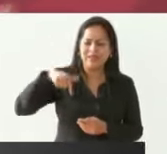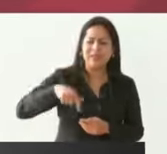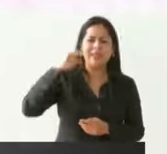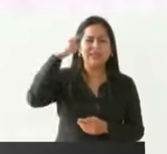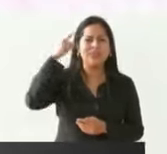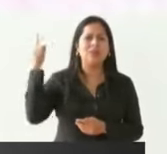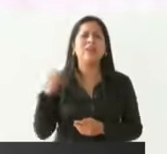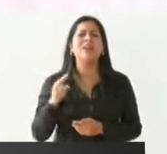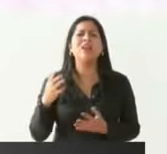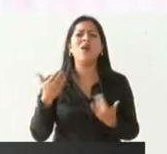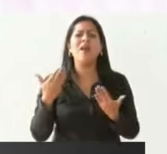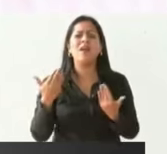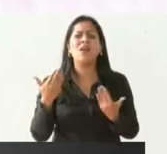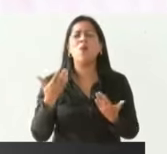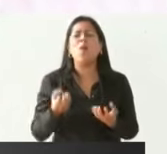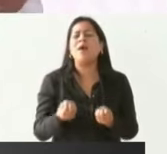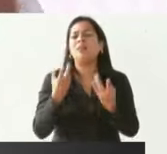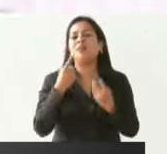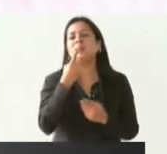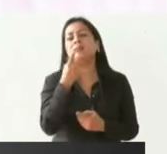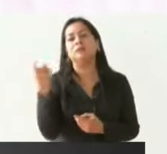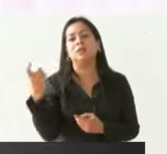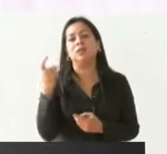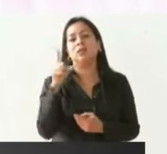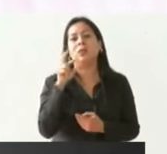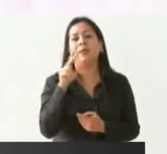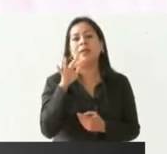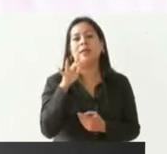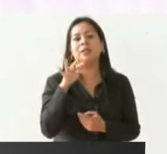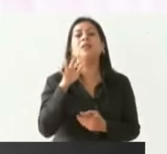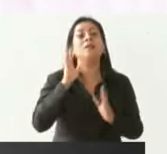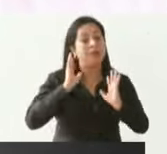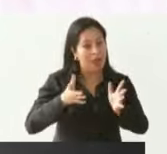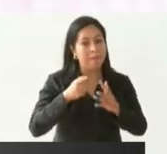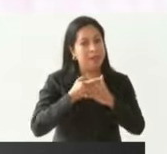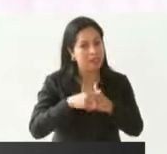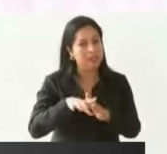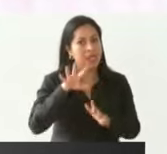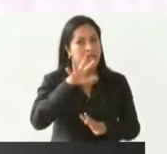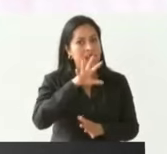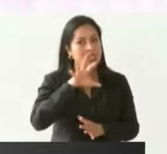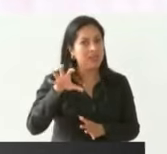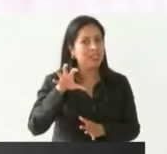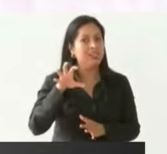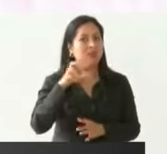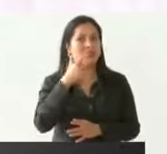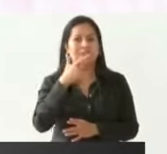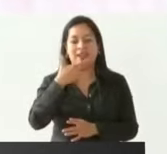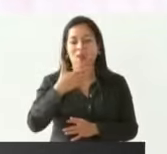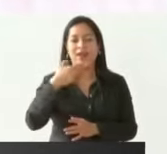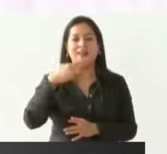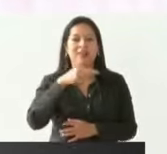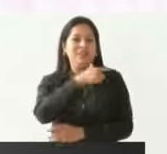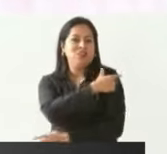125 pues ya van a haber 500 de la Guardia Nacional